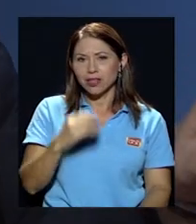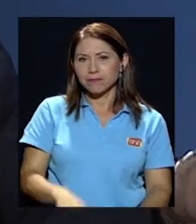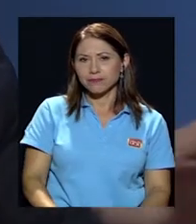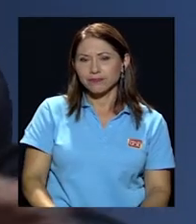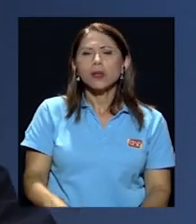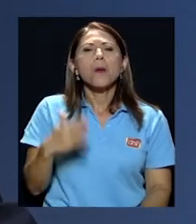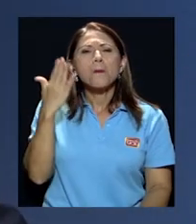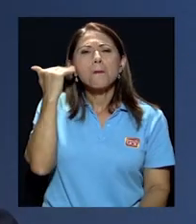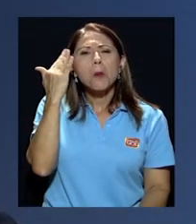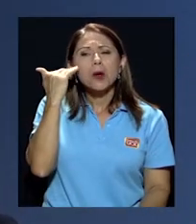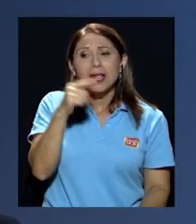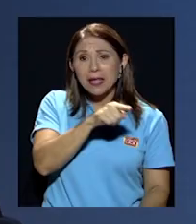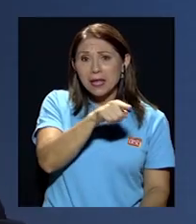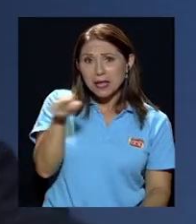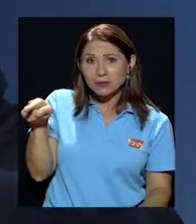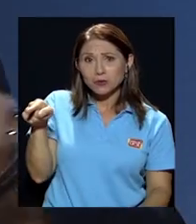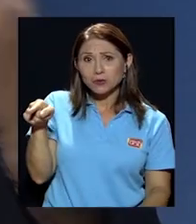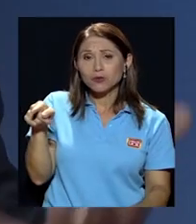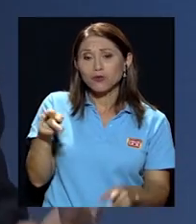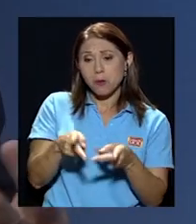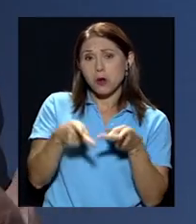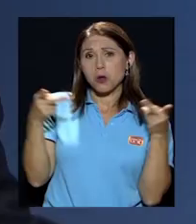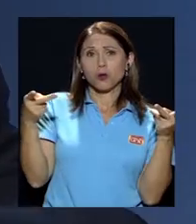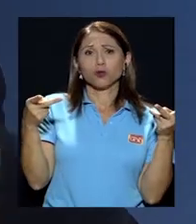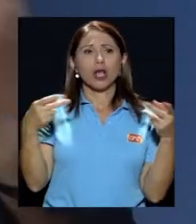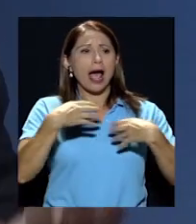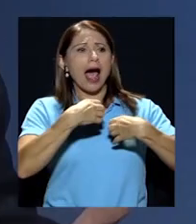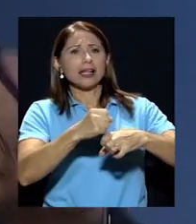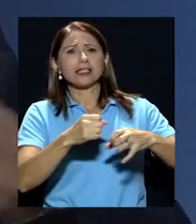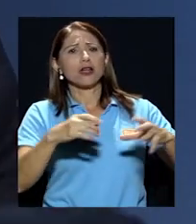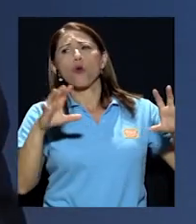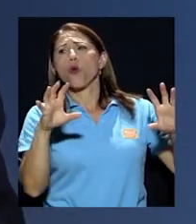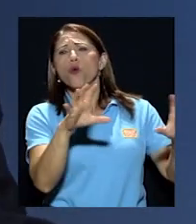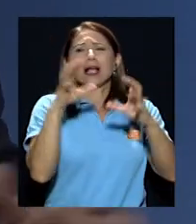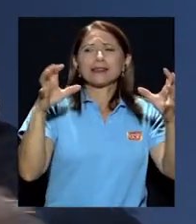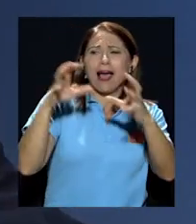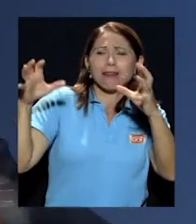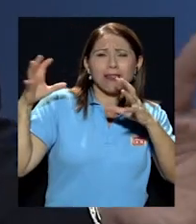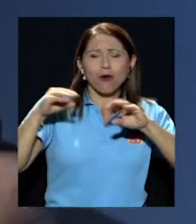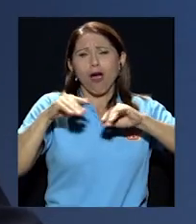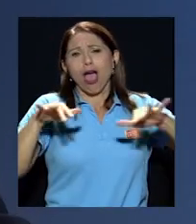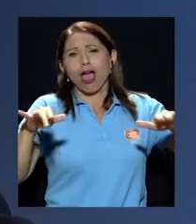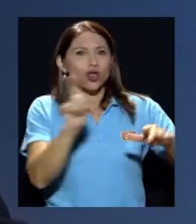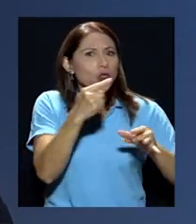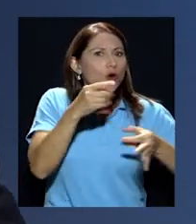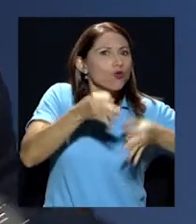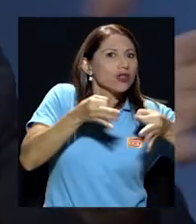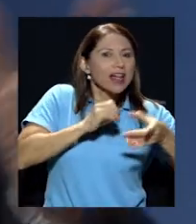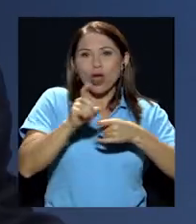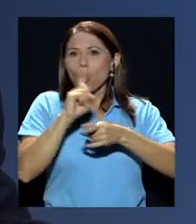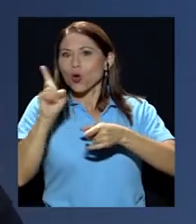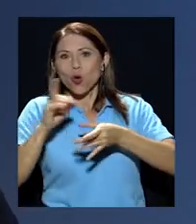llegan y sacan y hacen un escándalo? No digo que justificado, ¿no? Porque un directivo bancario